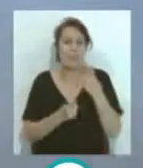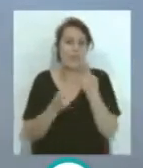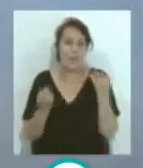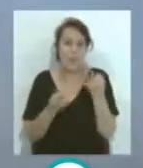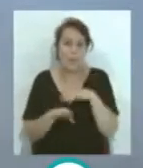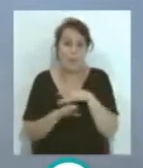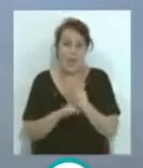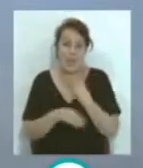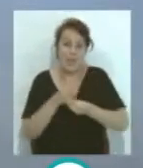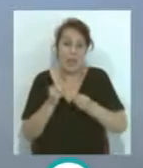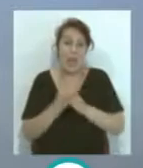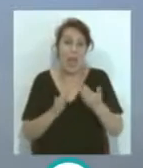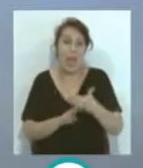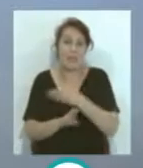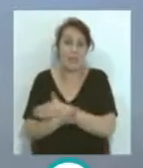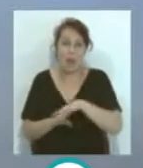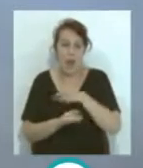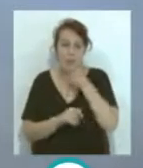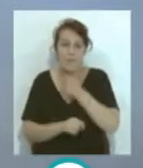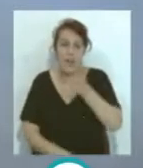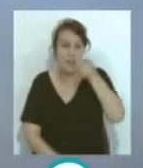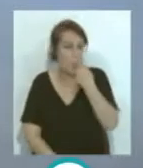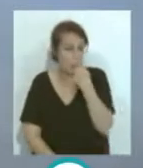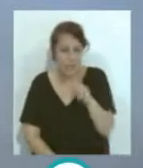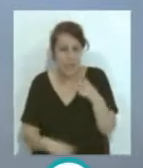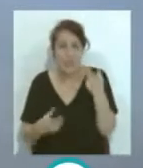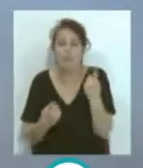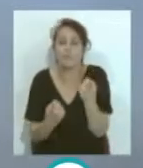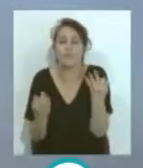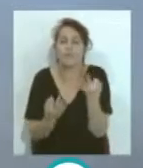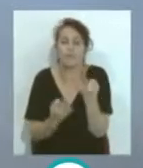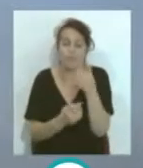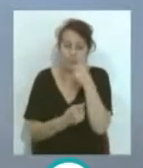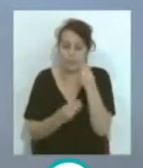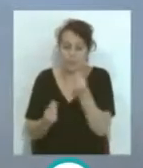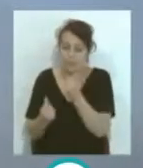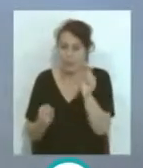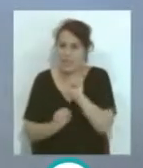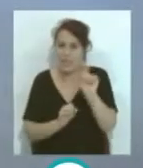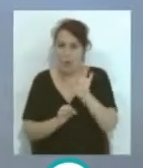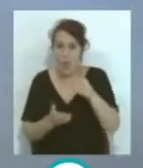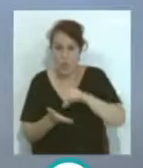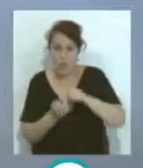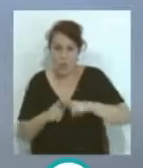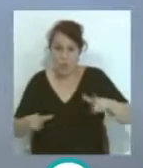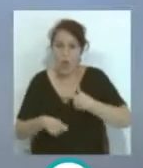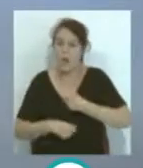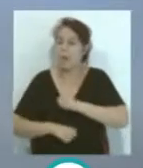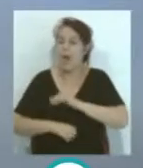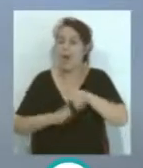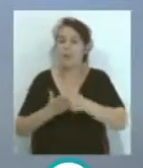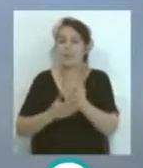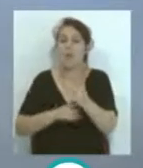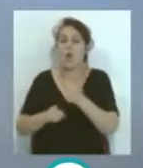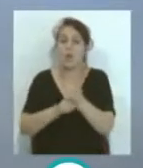anticiparse... ...para no tener que cometer falta... ...es la intuición... ...muchos defensos... ...muchos centrocampistas esperan que reciba al rival... ...para